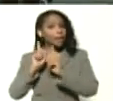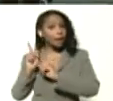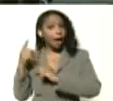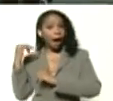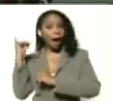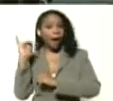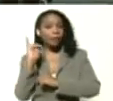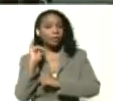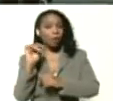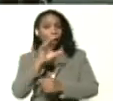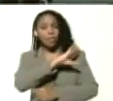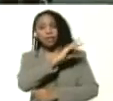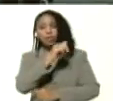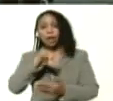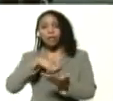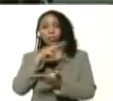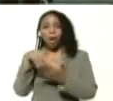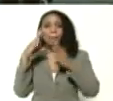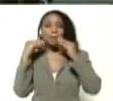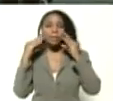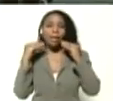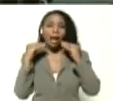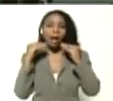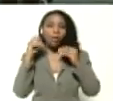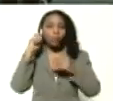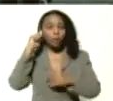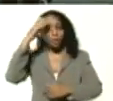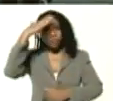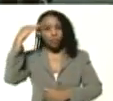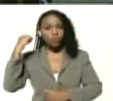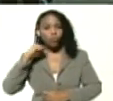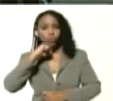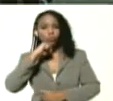la rectora de la Universidad Nacional Experimental, Francisco de Miranda,